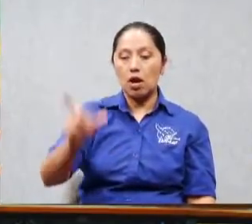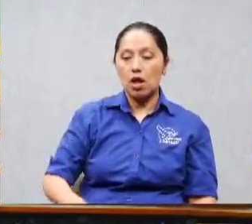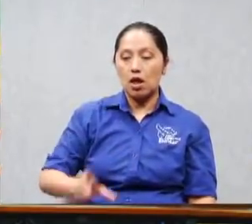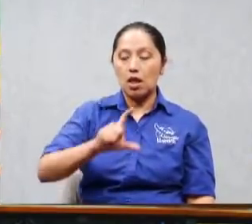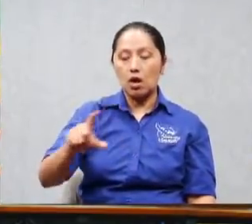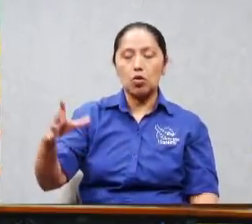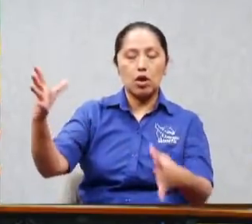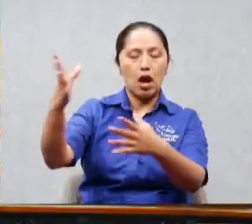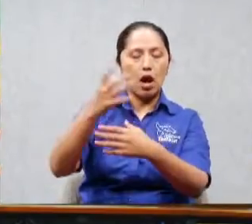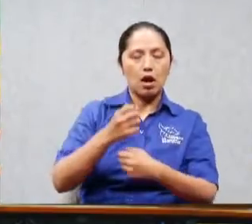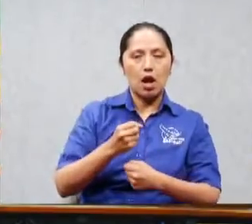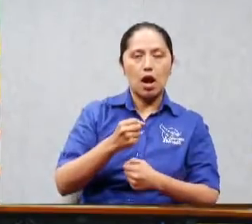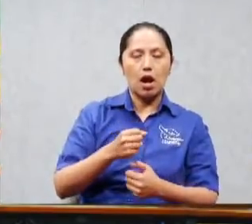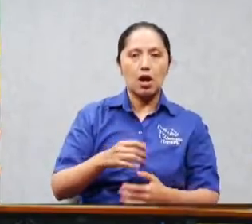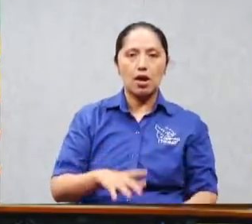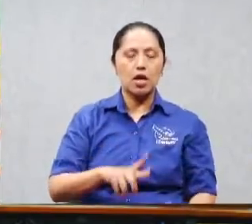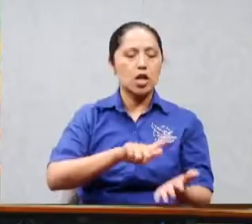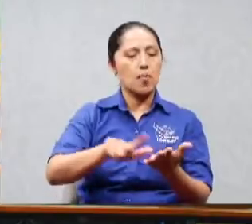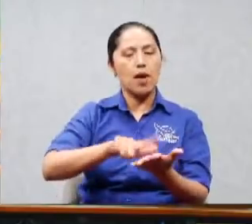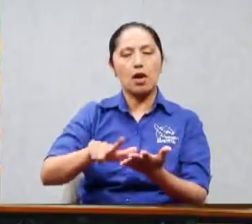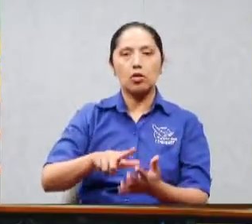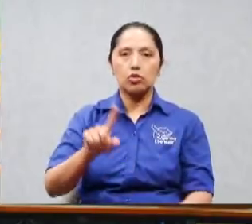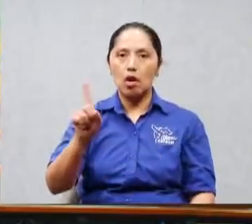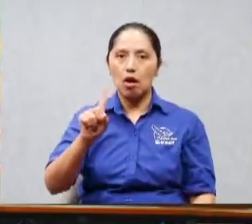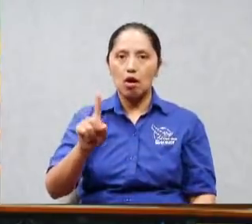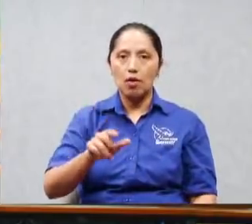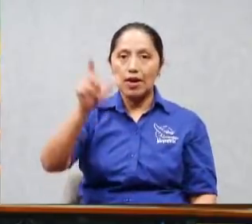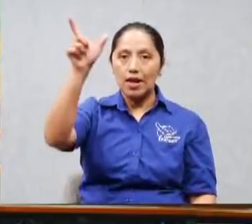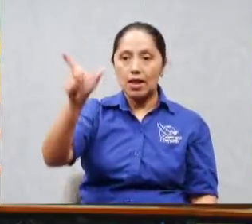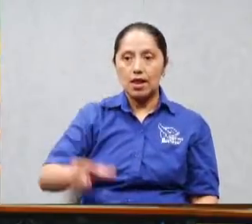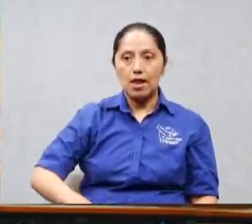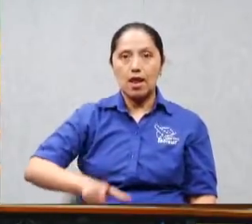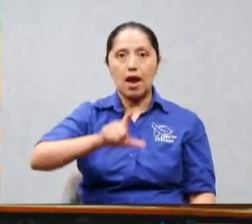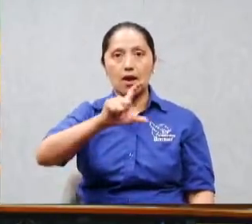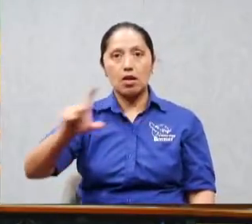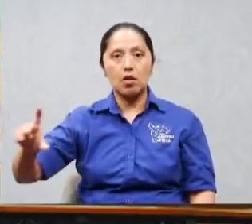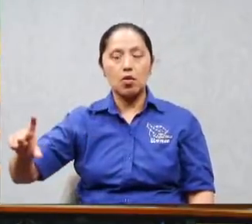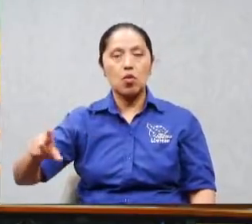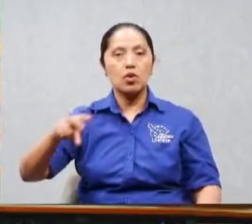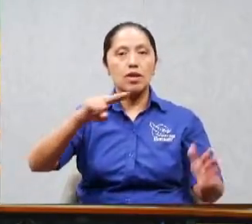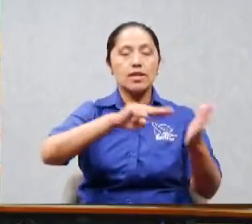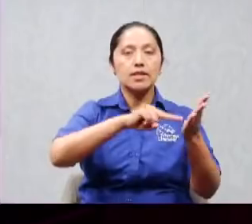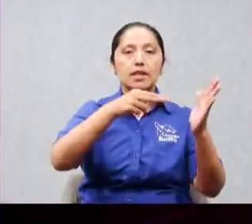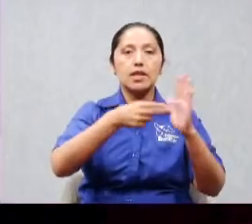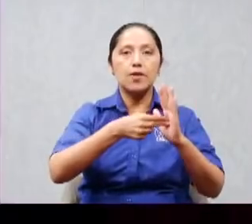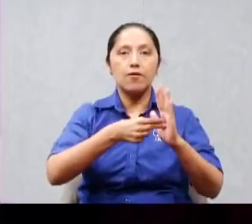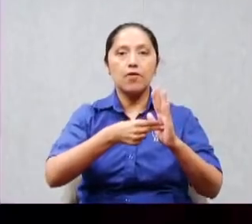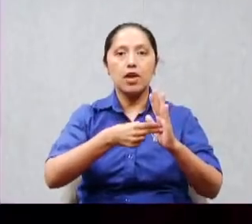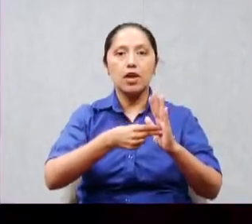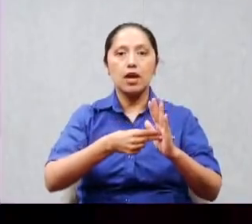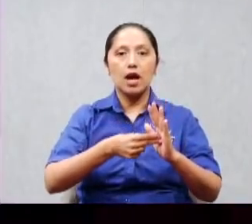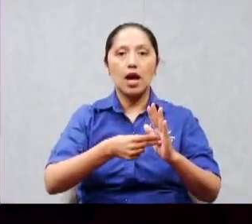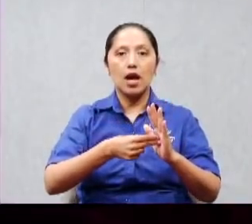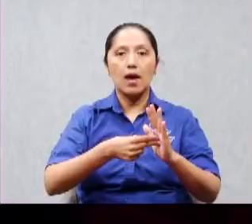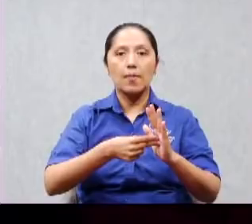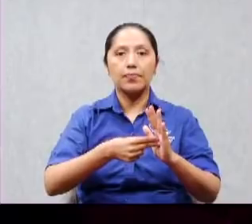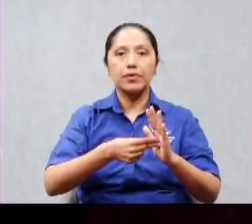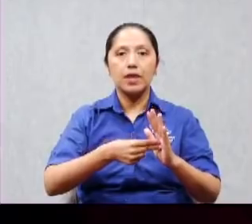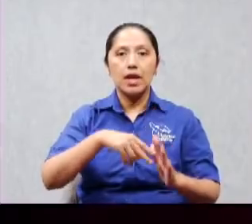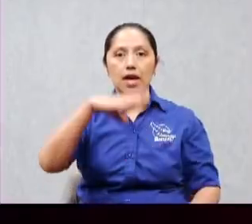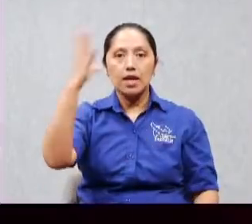decir eso la cruz es para ir a morir y entonces ese es el discípulo ese es el discípulo